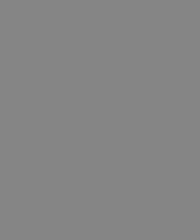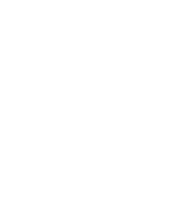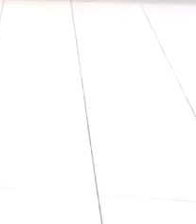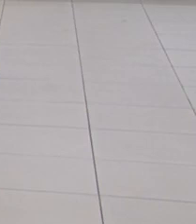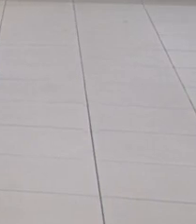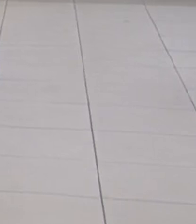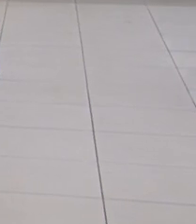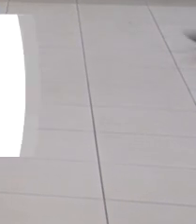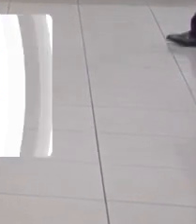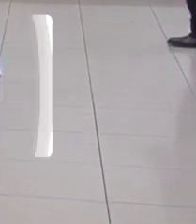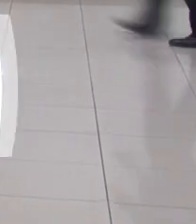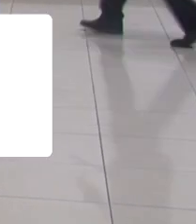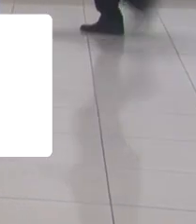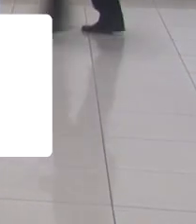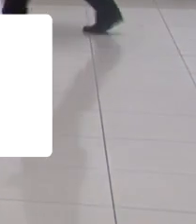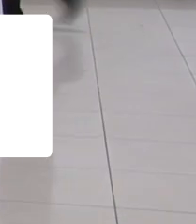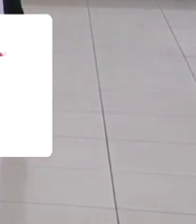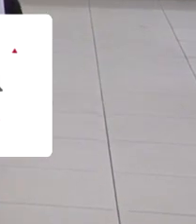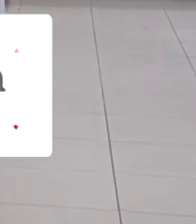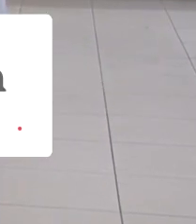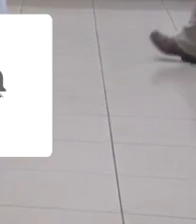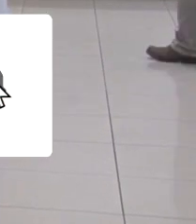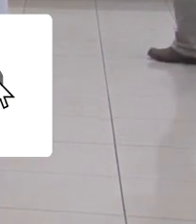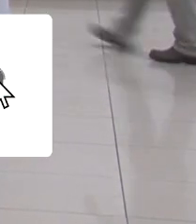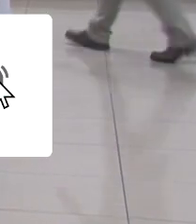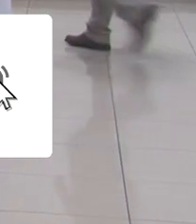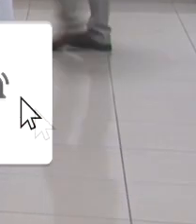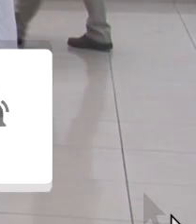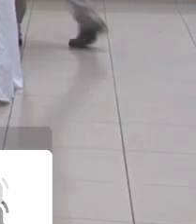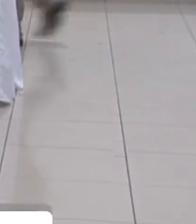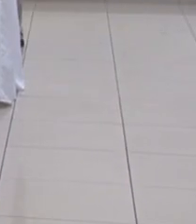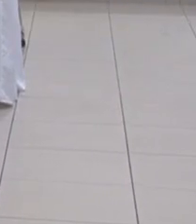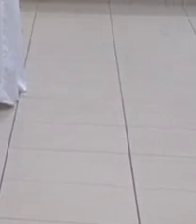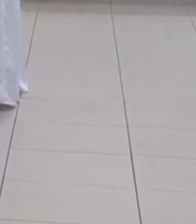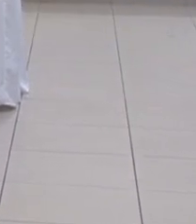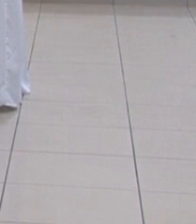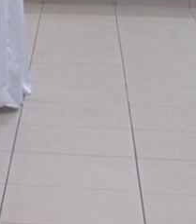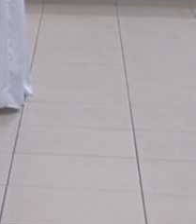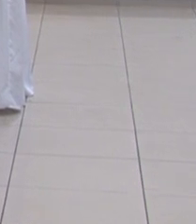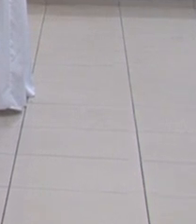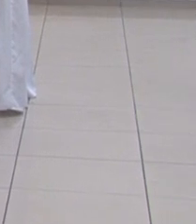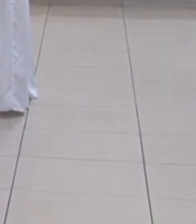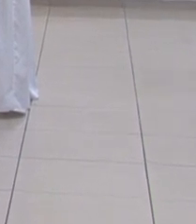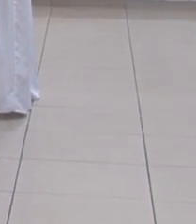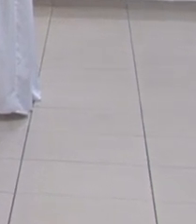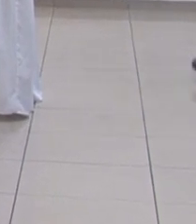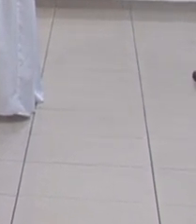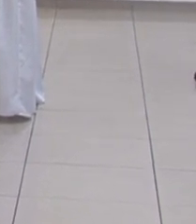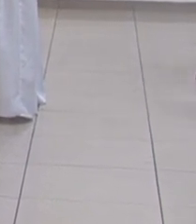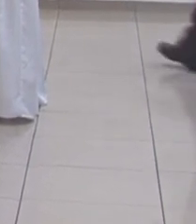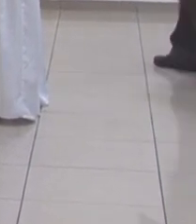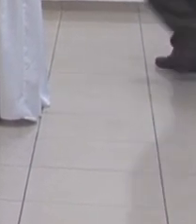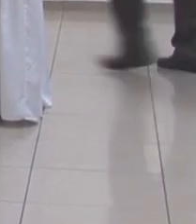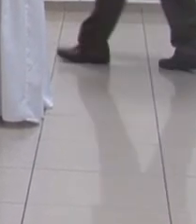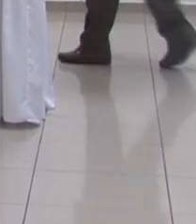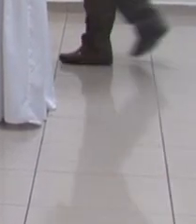En este momento a las autoridades del Gabinete de Salud Ampliado, quienes abordarán las disposiciones más recientes en el